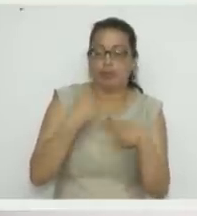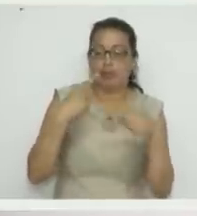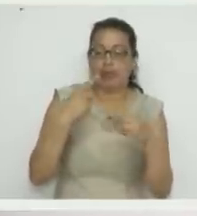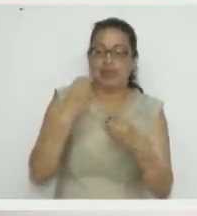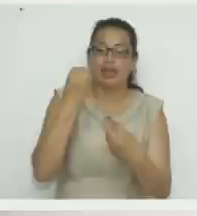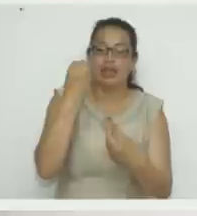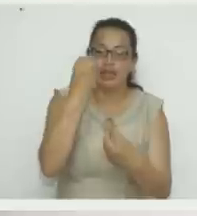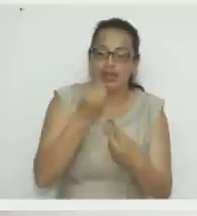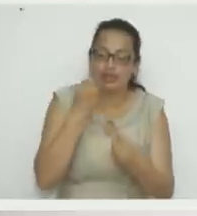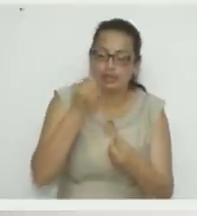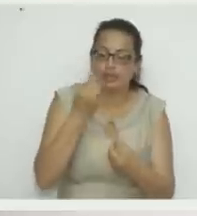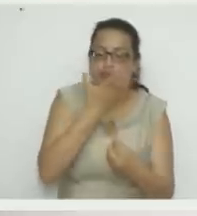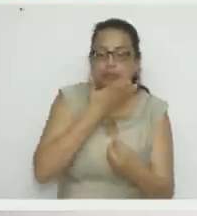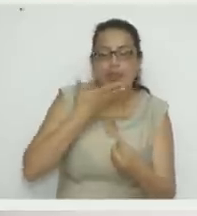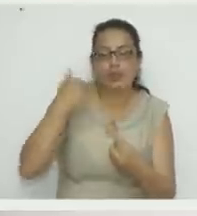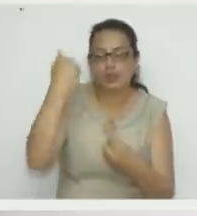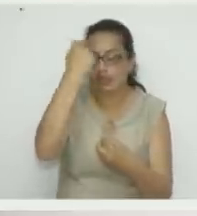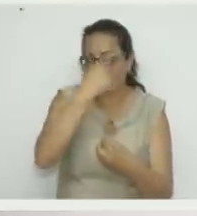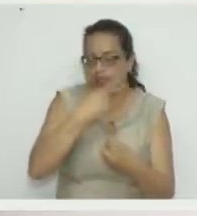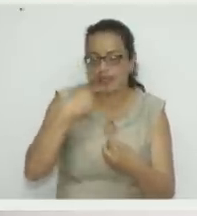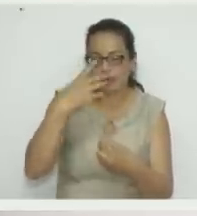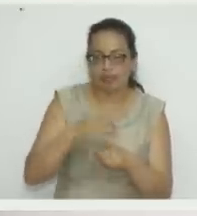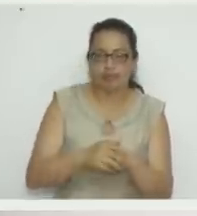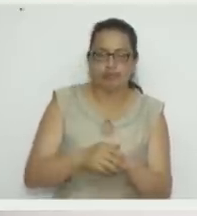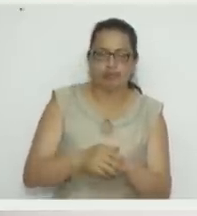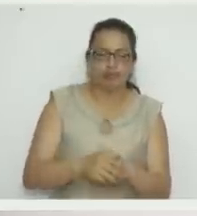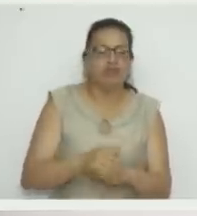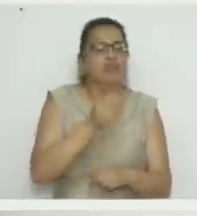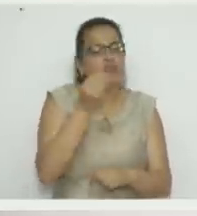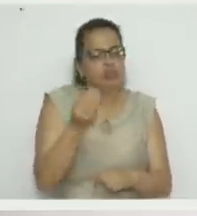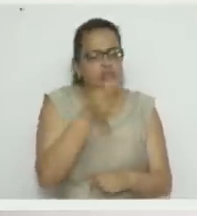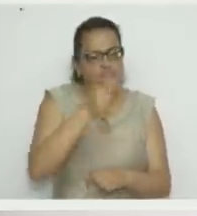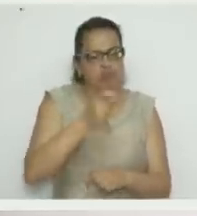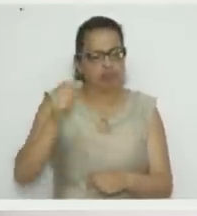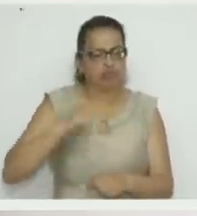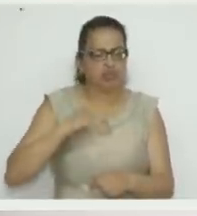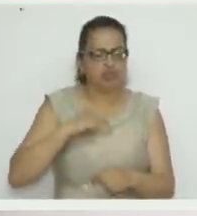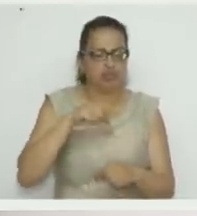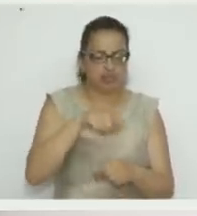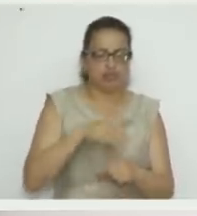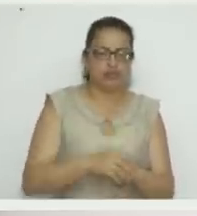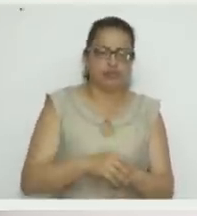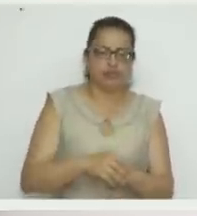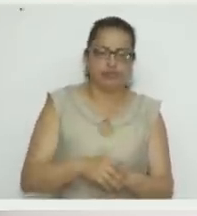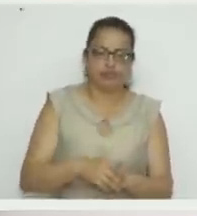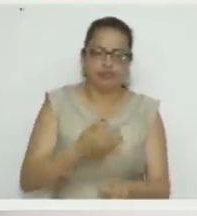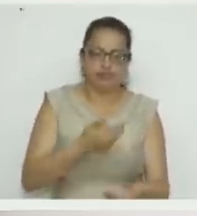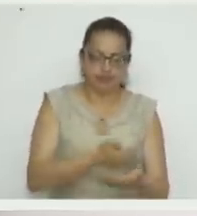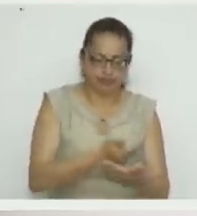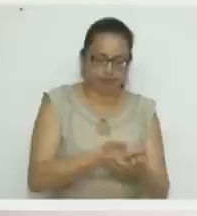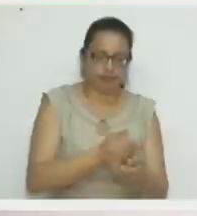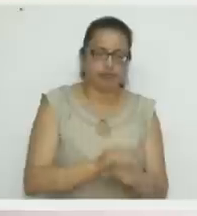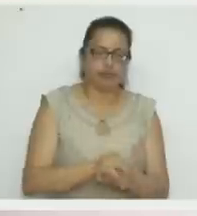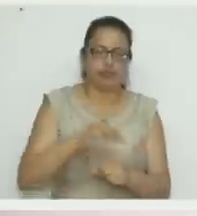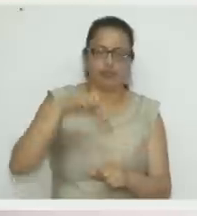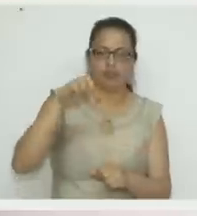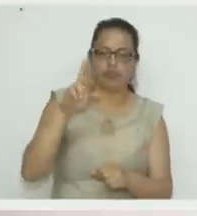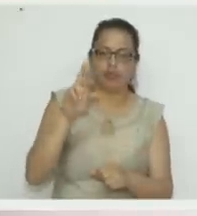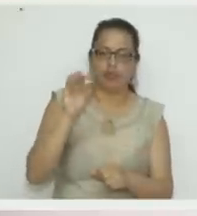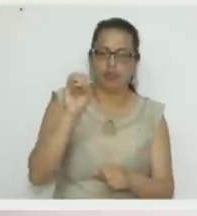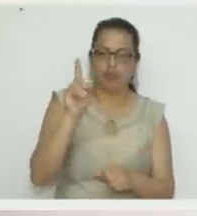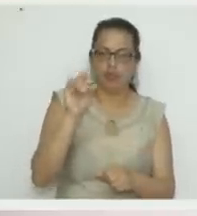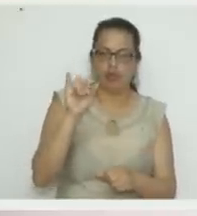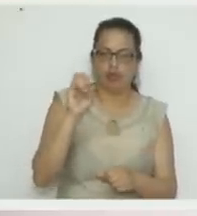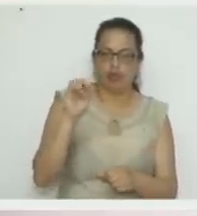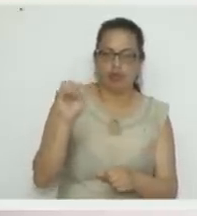carita del osito. Y la mayoría de personas ya tienen esta termoforma. ¿Esta es de Prodizne? Sí. Sí, señora. De Prodizne, que siempre las